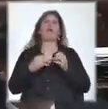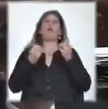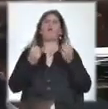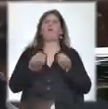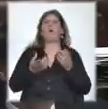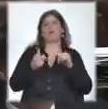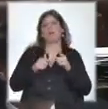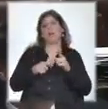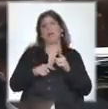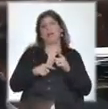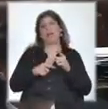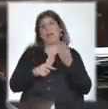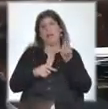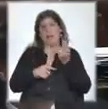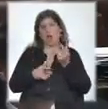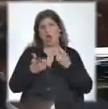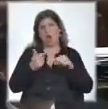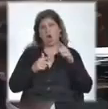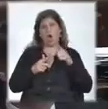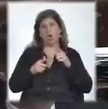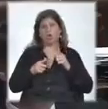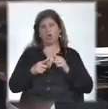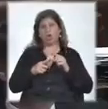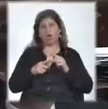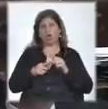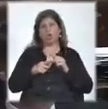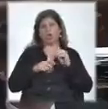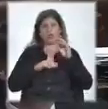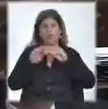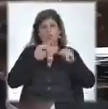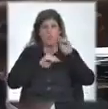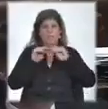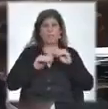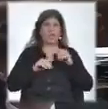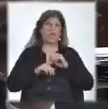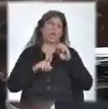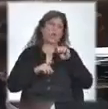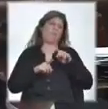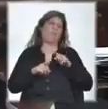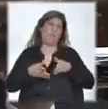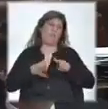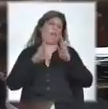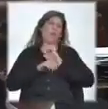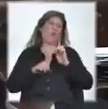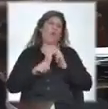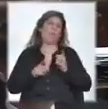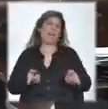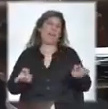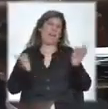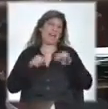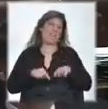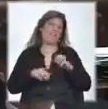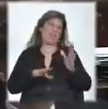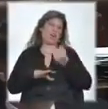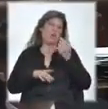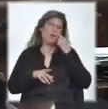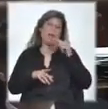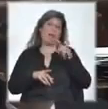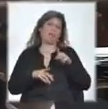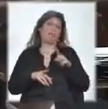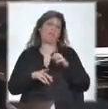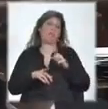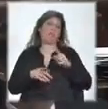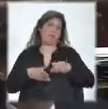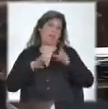Porque los costos del mantenimiento de la vía no son para recuperar la vía, sino para mantenerla. Y por lo tanto el que dice eso es un almacenero.